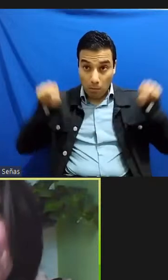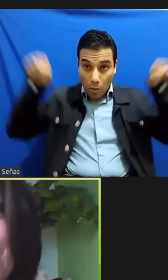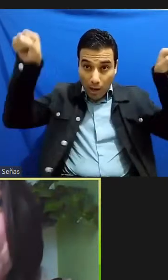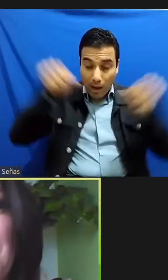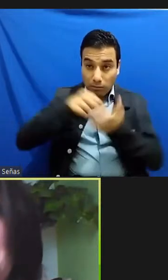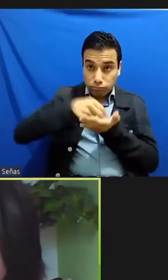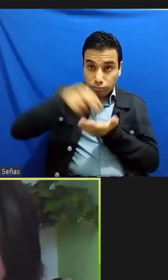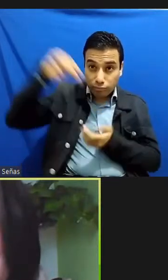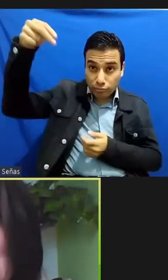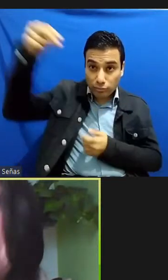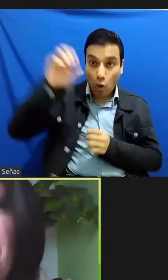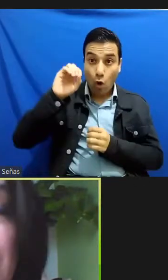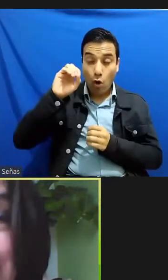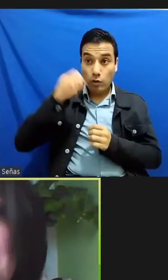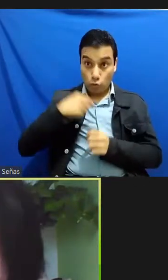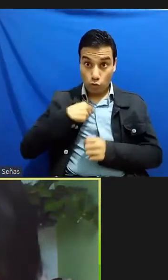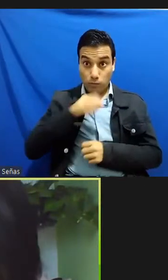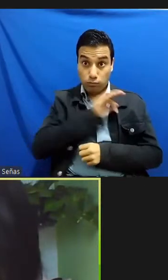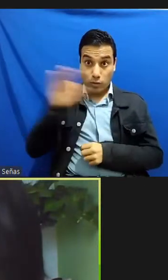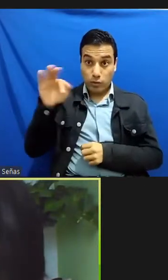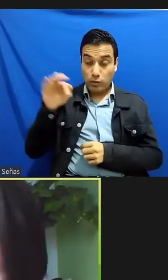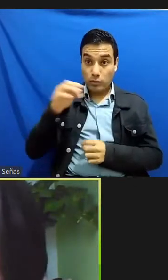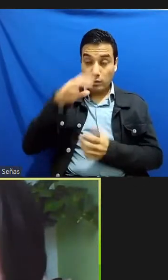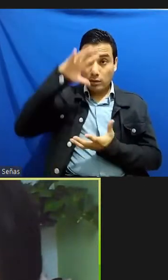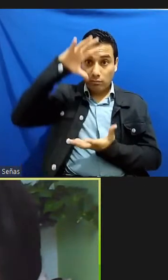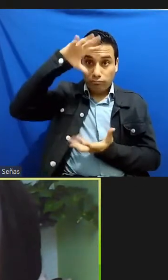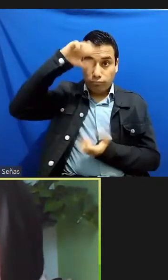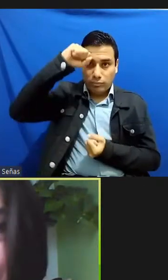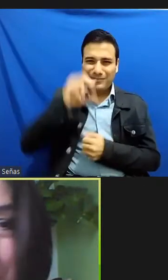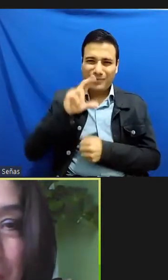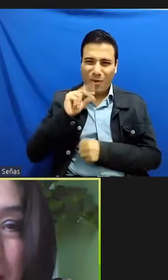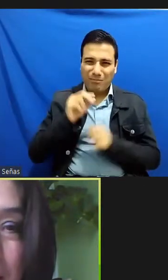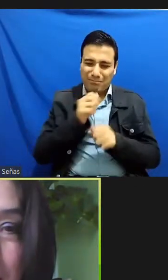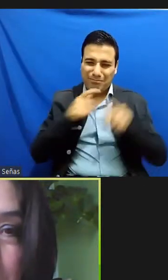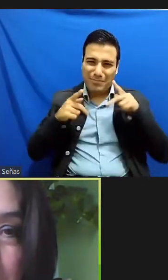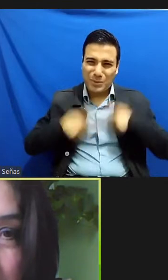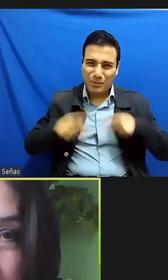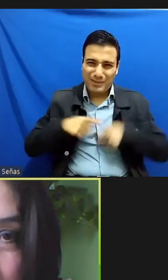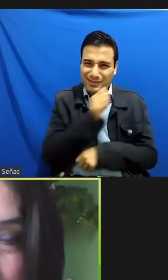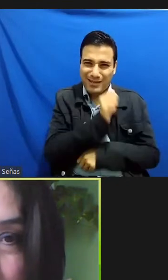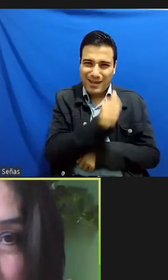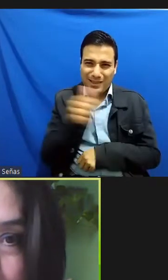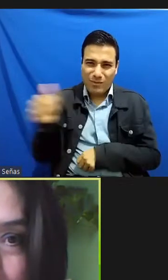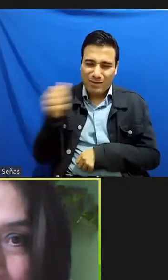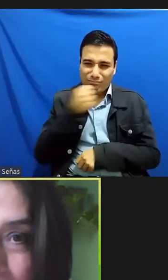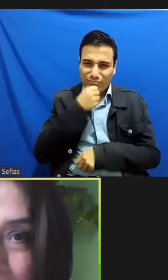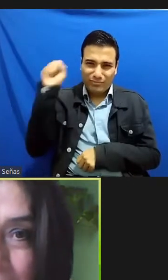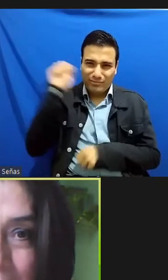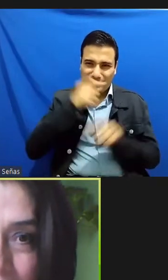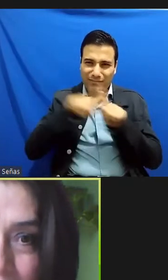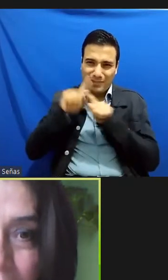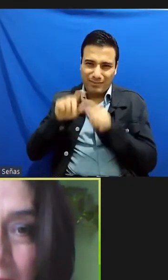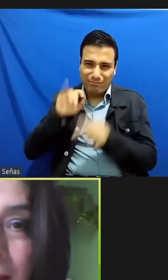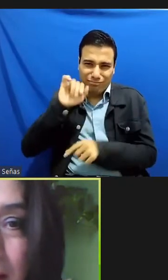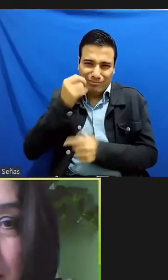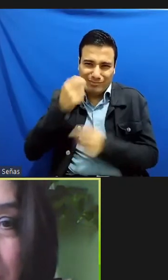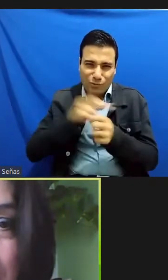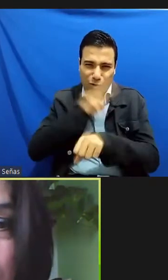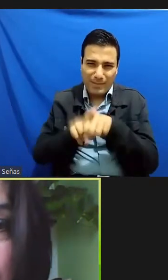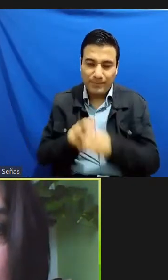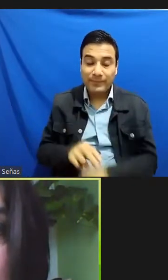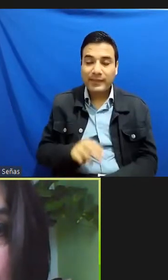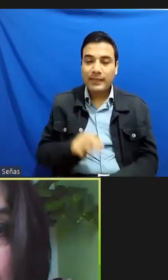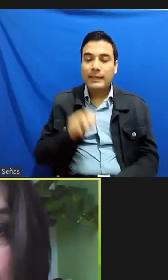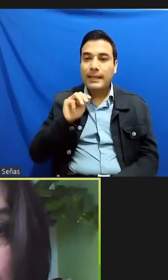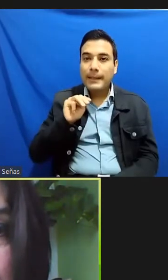¿no? todos tenemos diferentes capacidades pero eso es todo también Miguel Ángel Herrera te